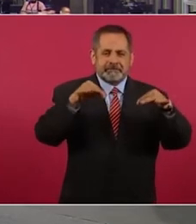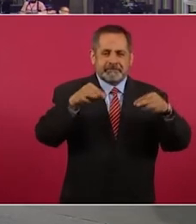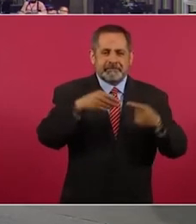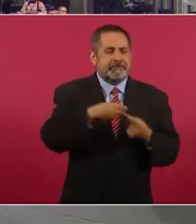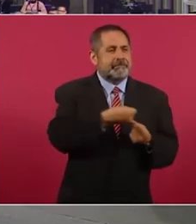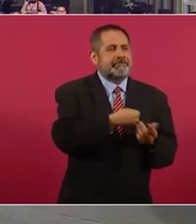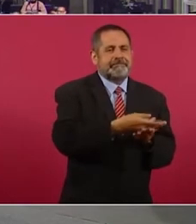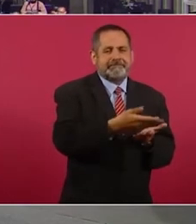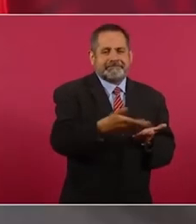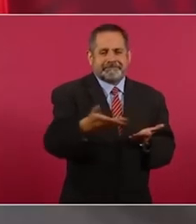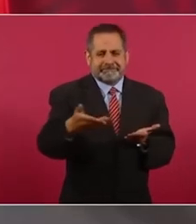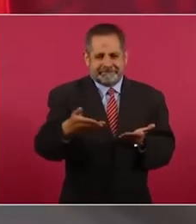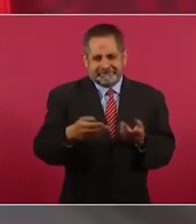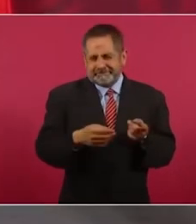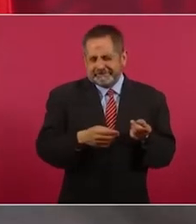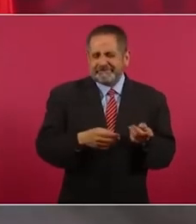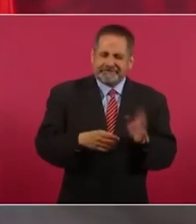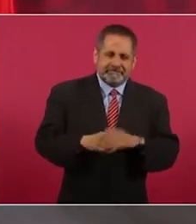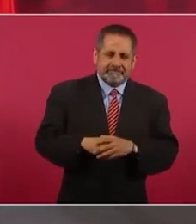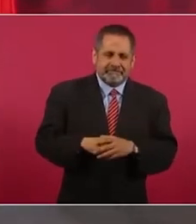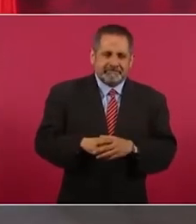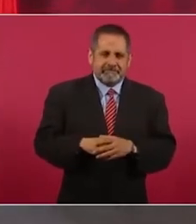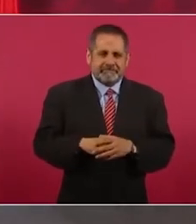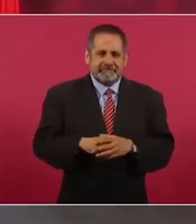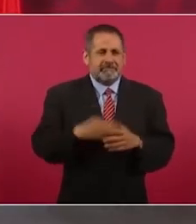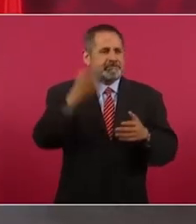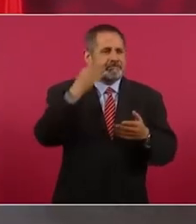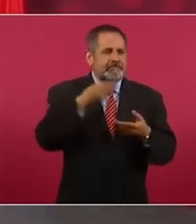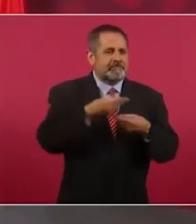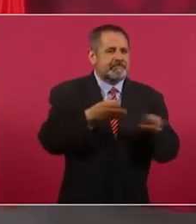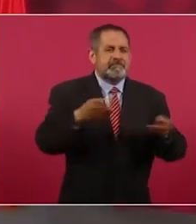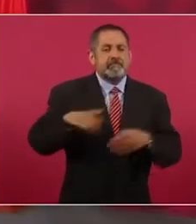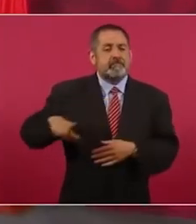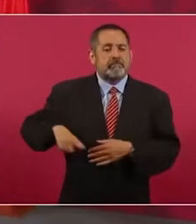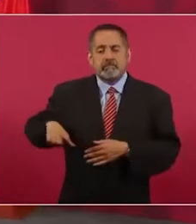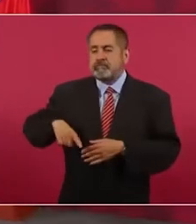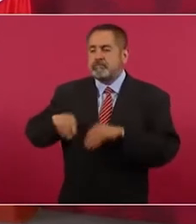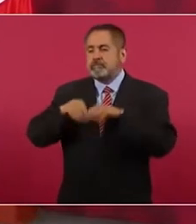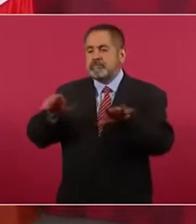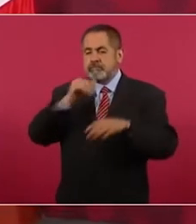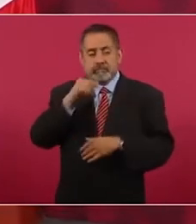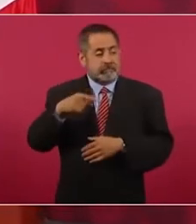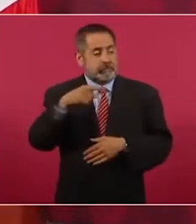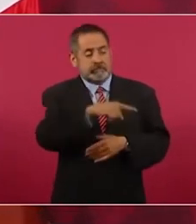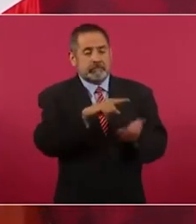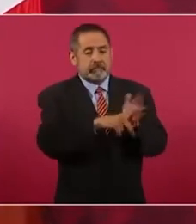y aunque no se publicaran los boletines del gobierno en los medios,